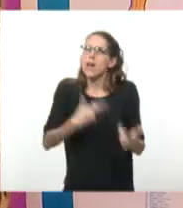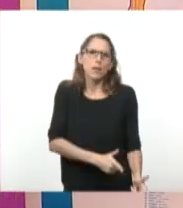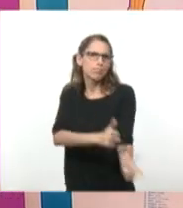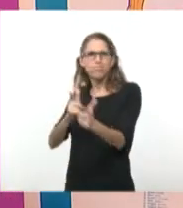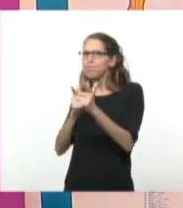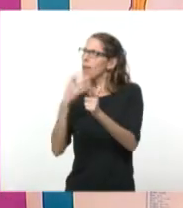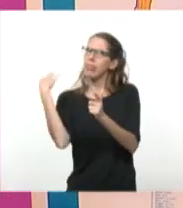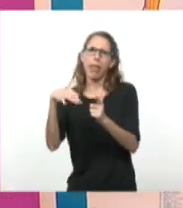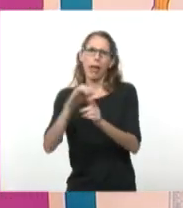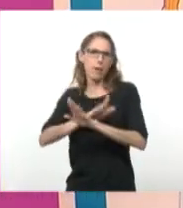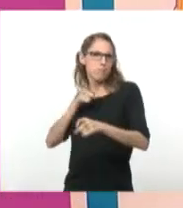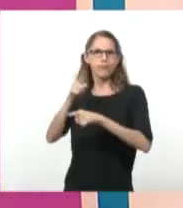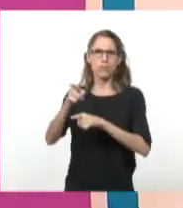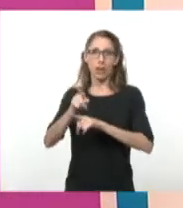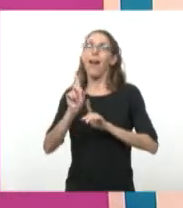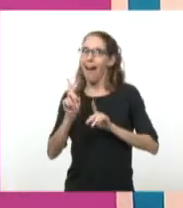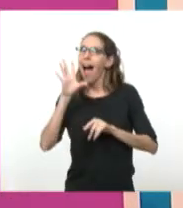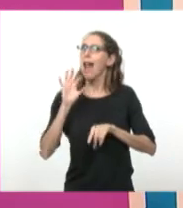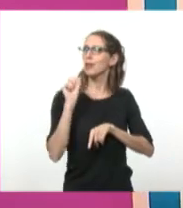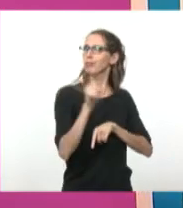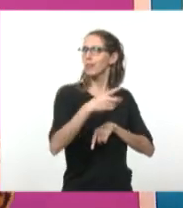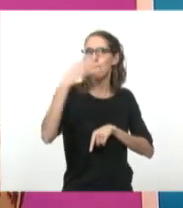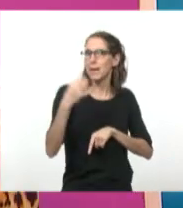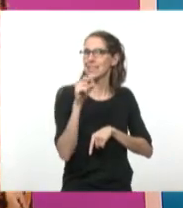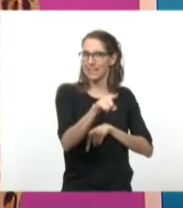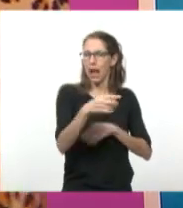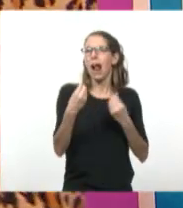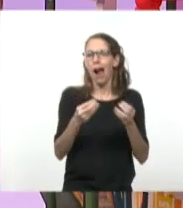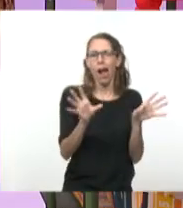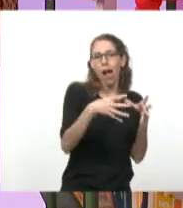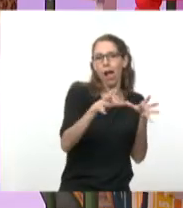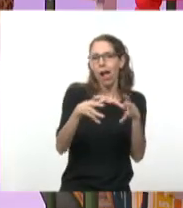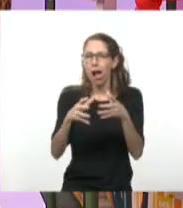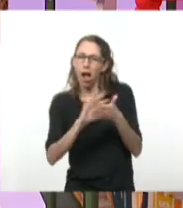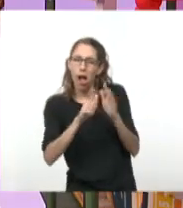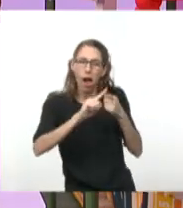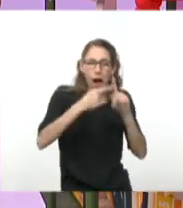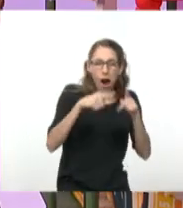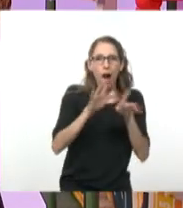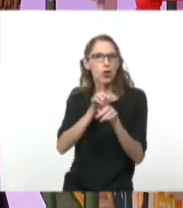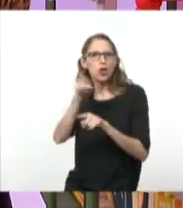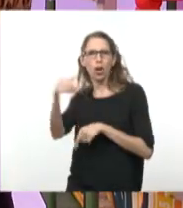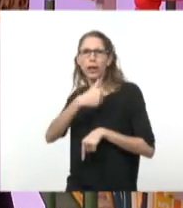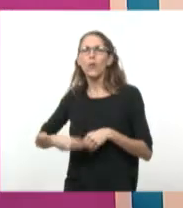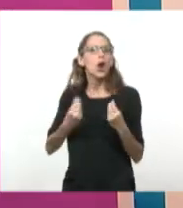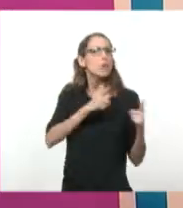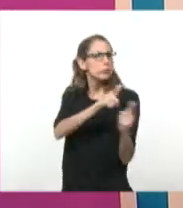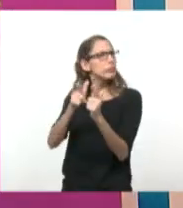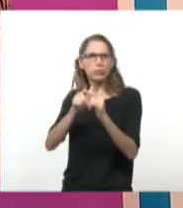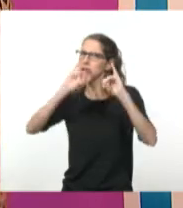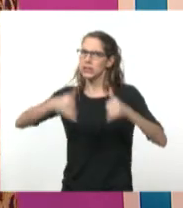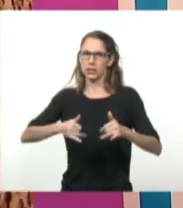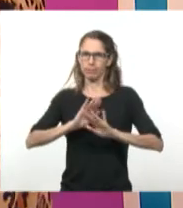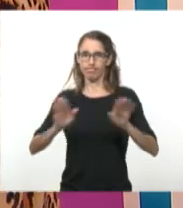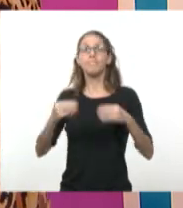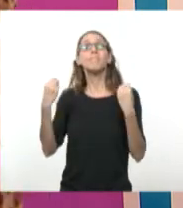de las características que va a tener este proceso revolucionario, la organización de la guerra de guerrillas, de la lucha armada. ¿Pero qué sucede en Sierra Maestra? Bueno, en